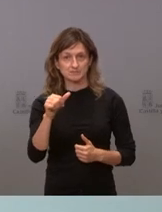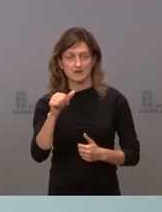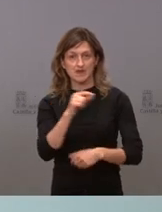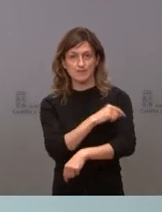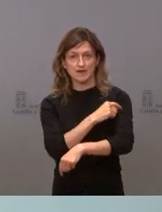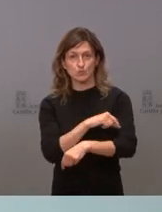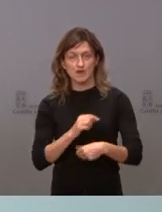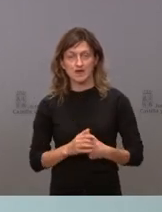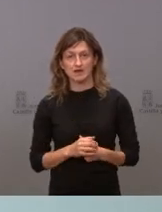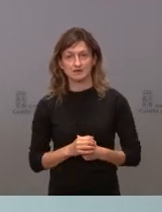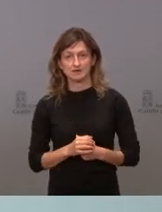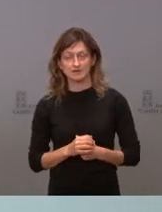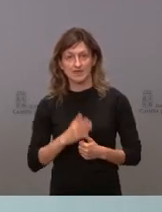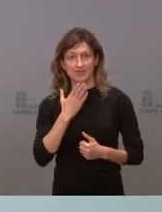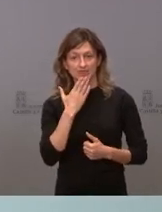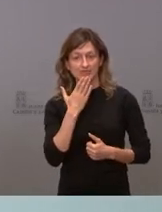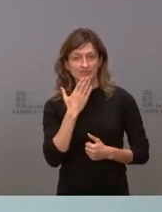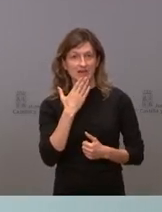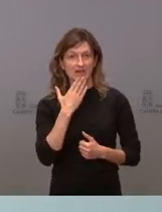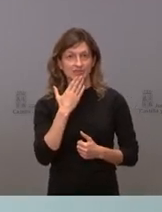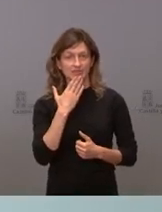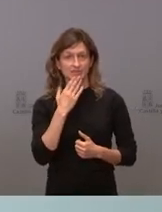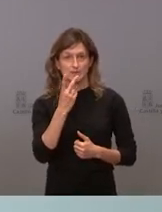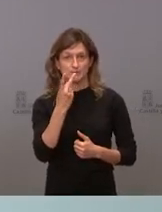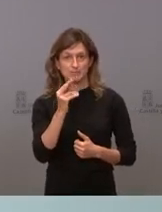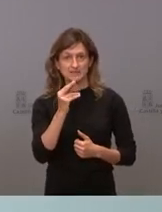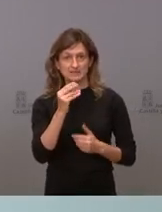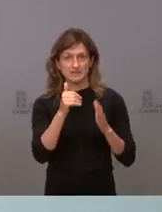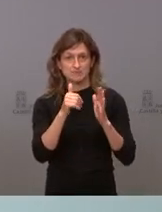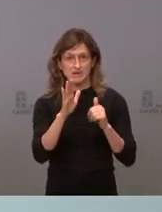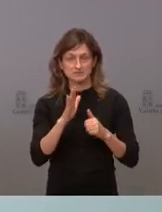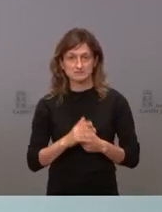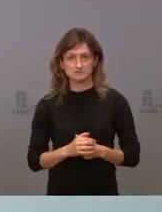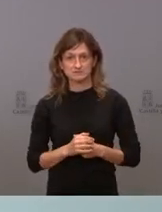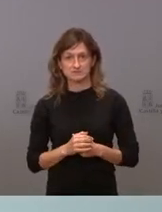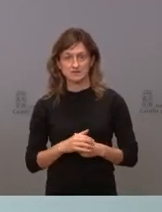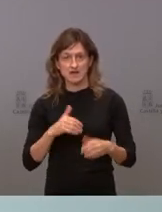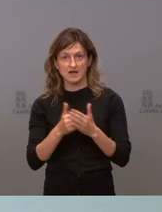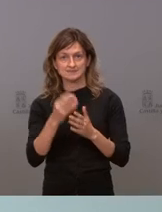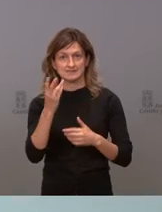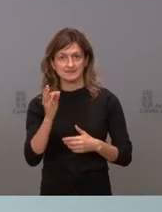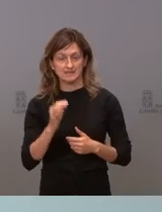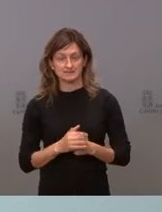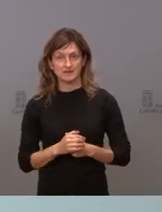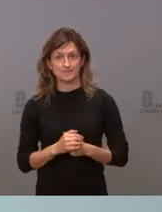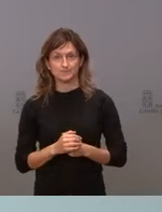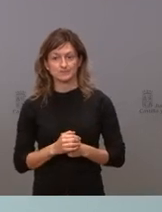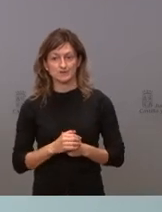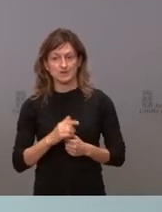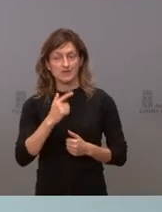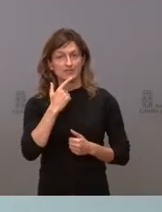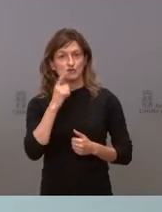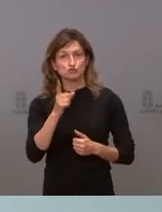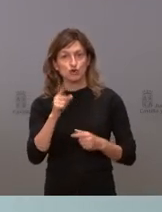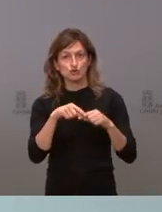a un a una franja de edad de a partir de 20 años creo hasta 30 y el hecho de que esto se haga solo